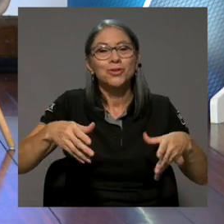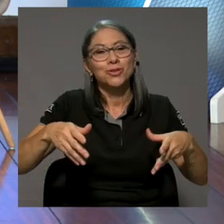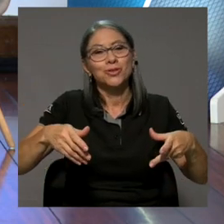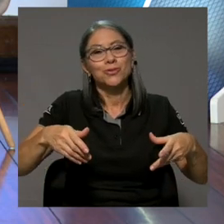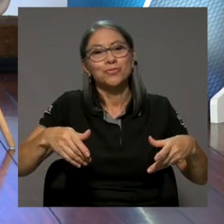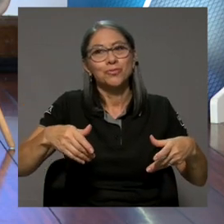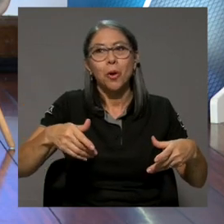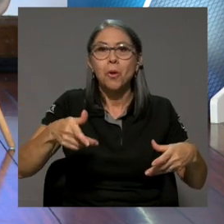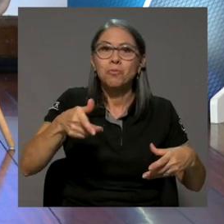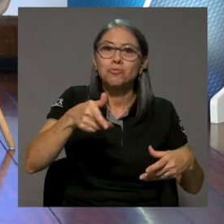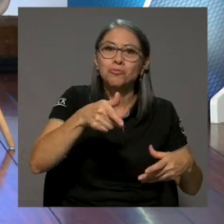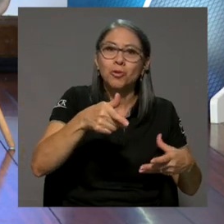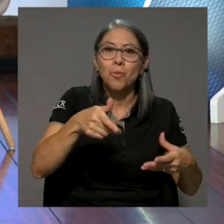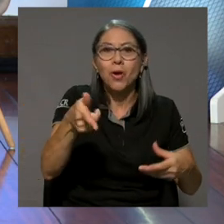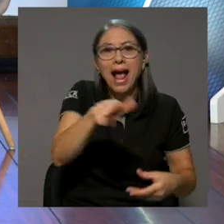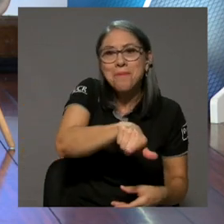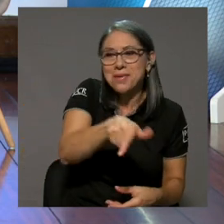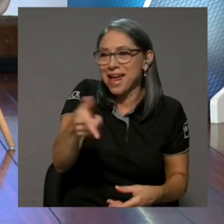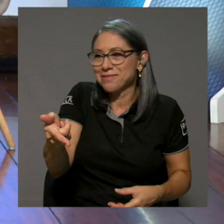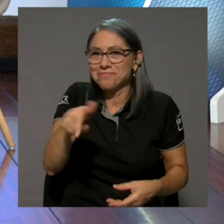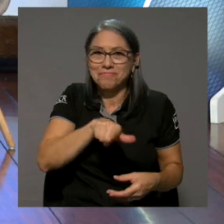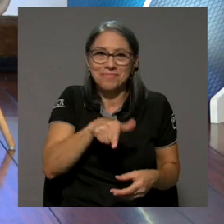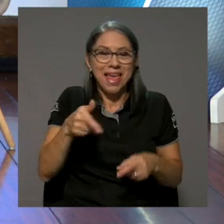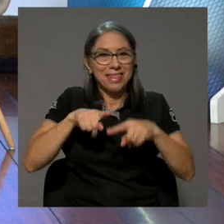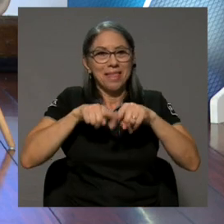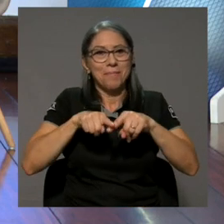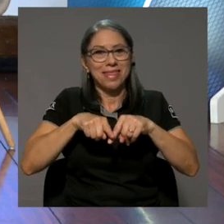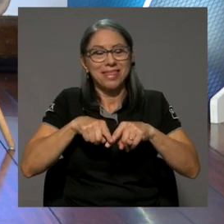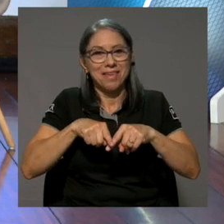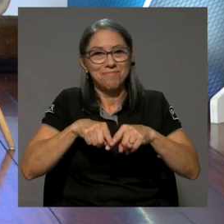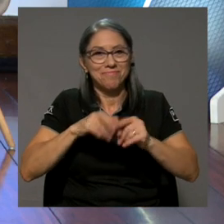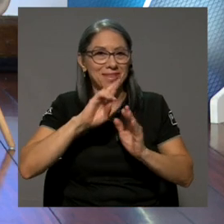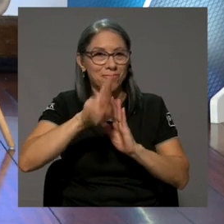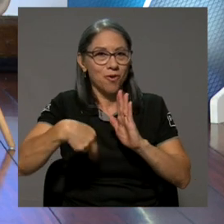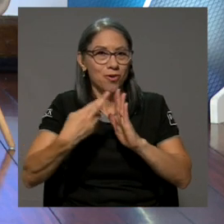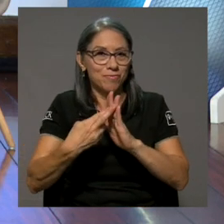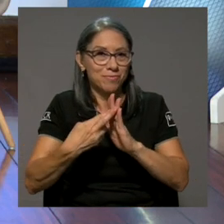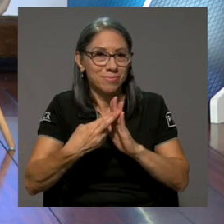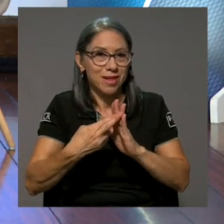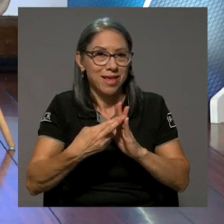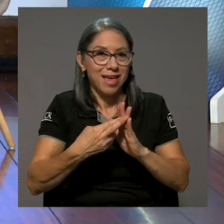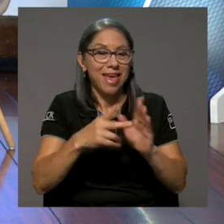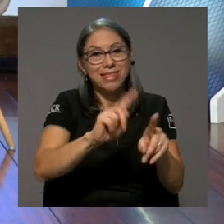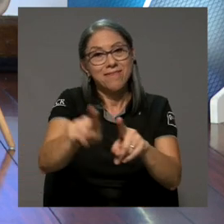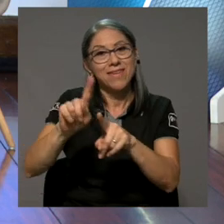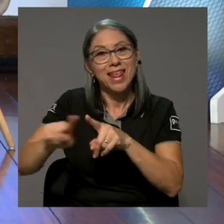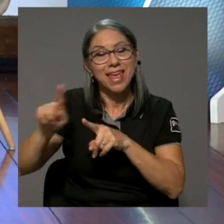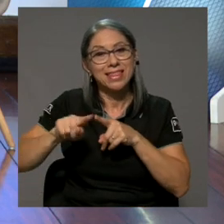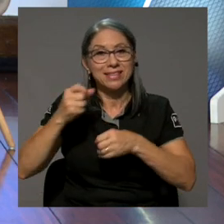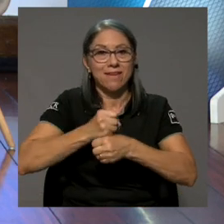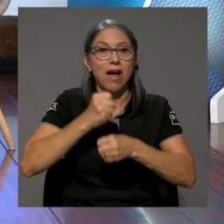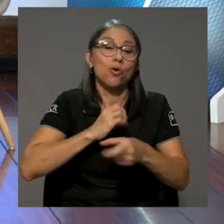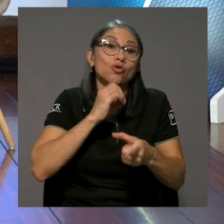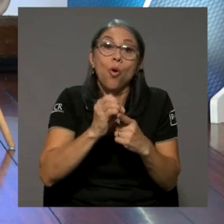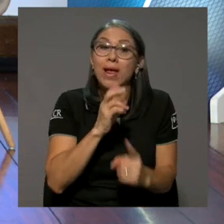podemos cambiar de sombrero dependiendo de la producción, incluso en la misma producción.